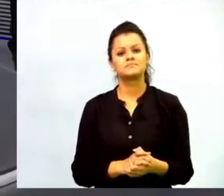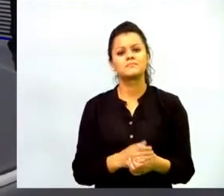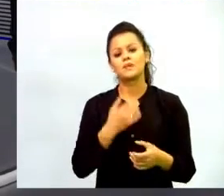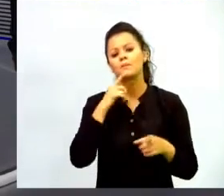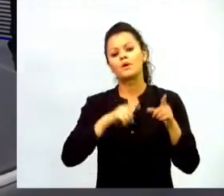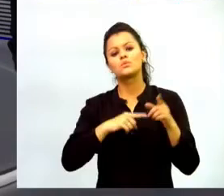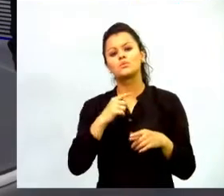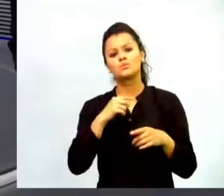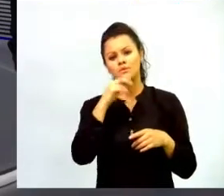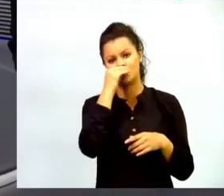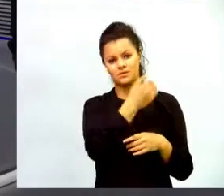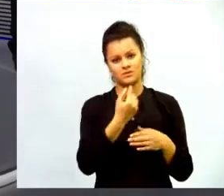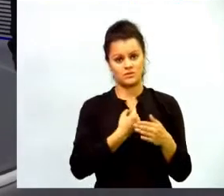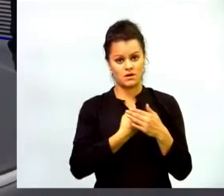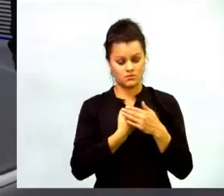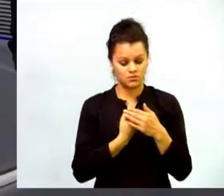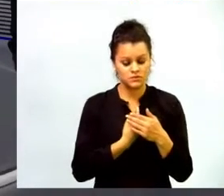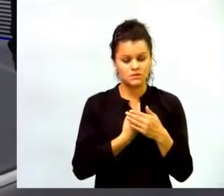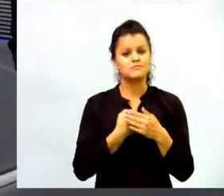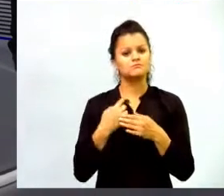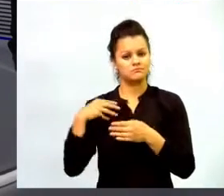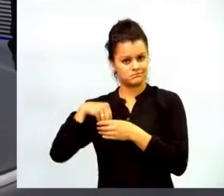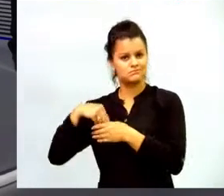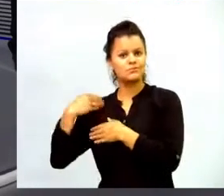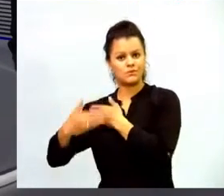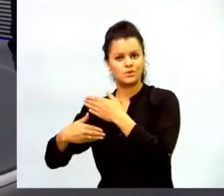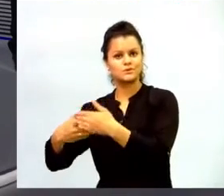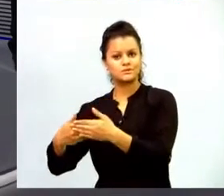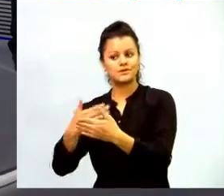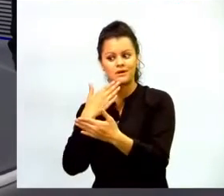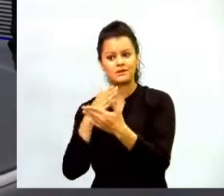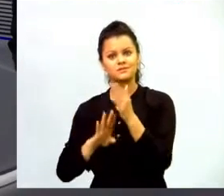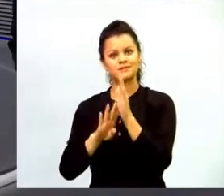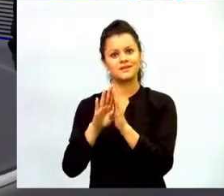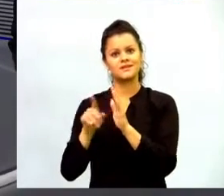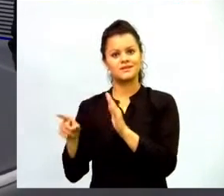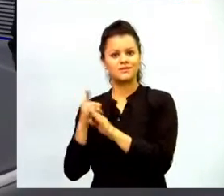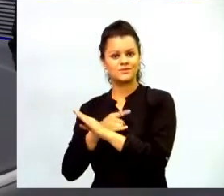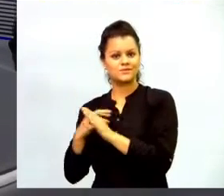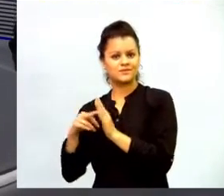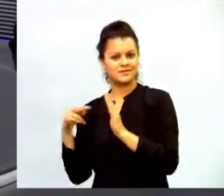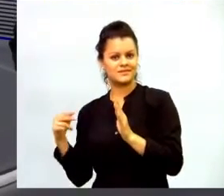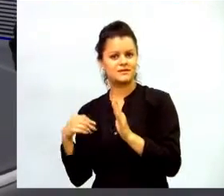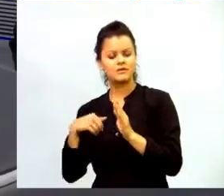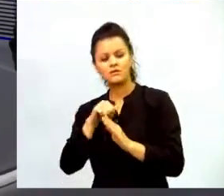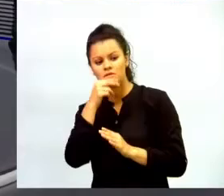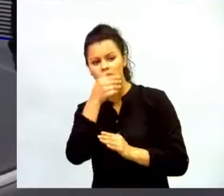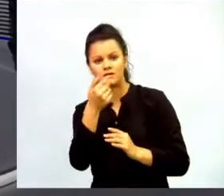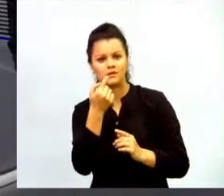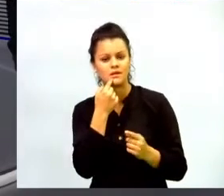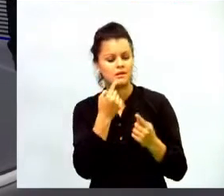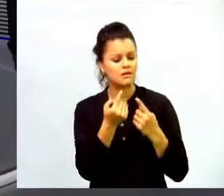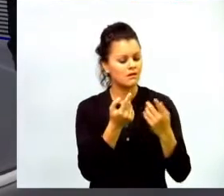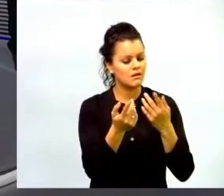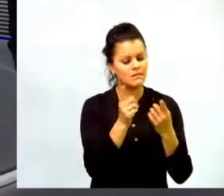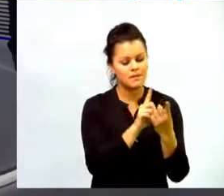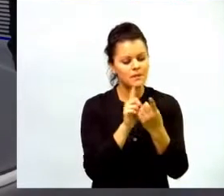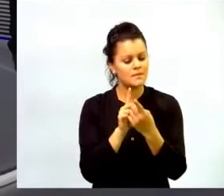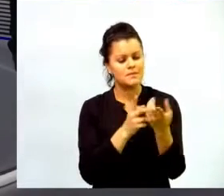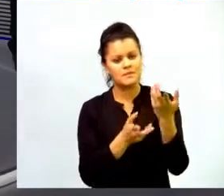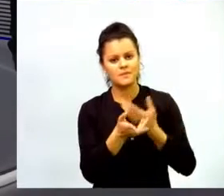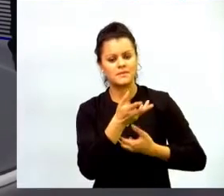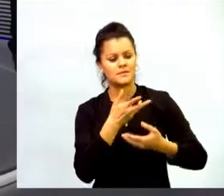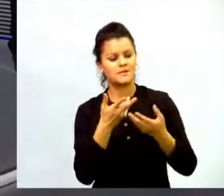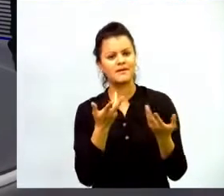autistas que salen de ese proceso a través del uso de la tecnología y empiezan a relacionarse con otros niños inclusive enseñándoles a los otros niños cómo